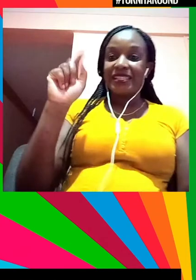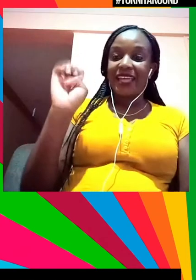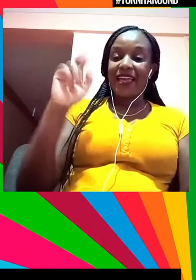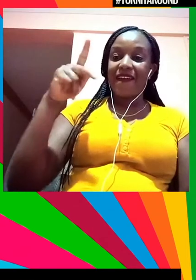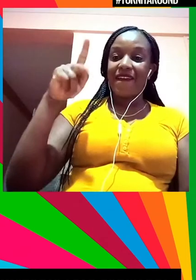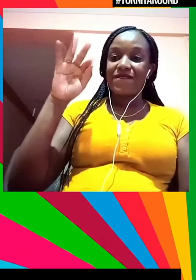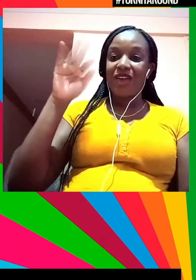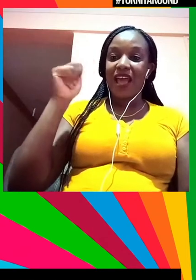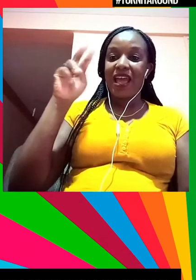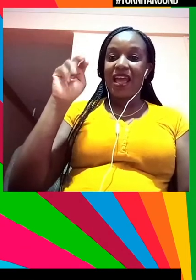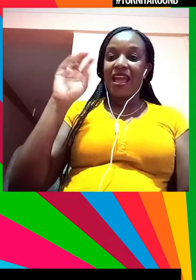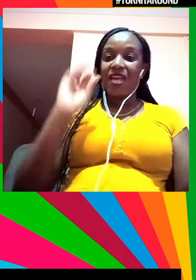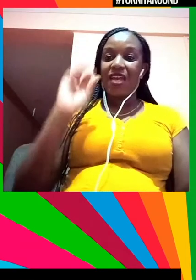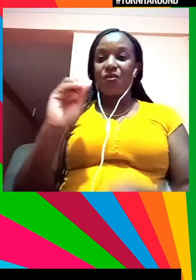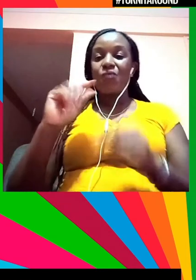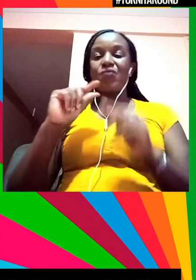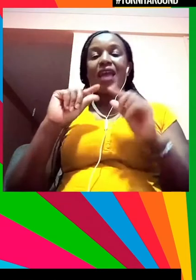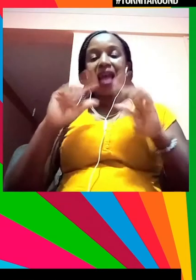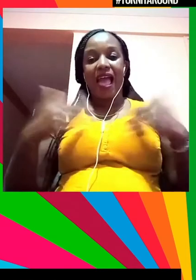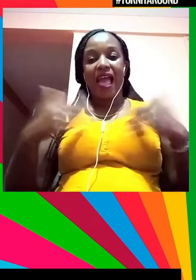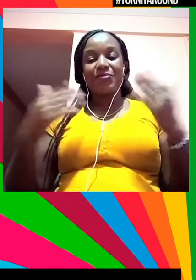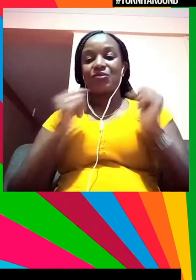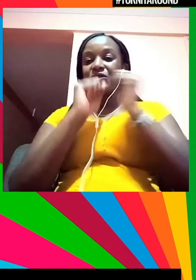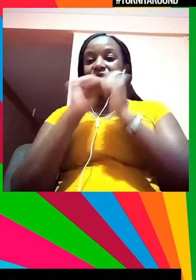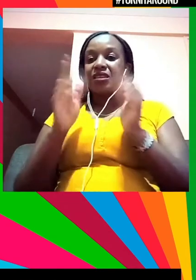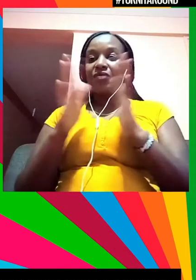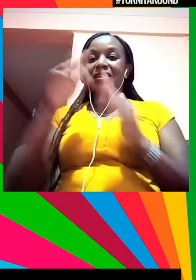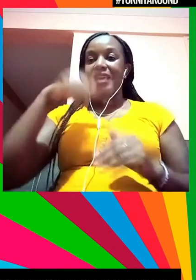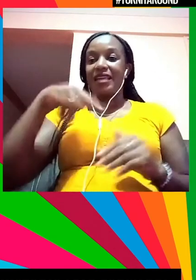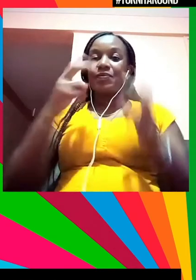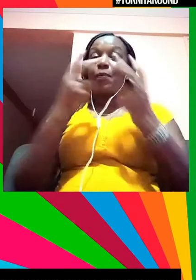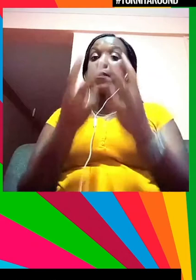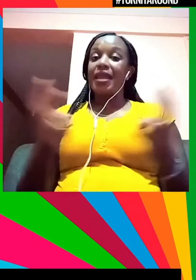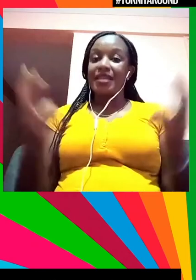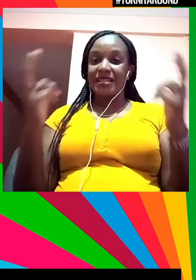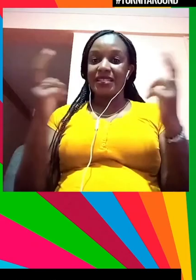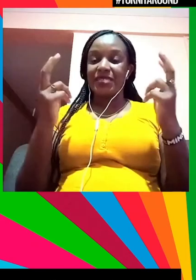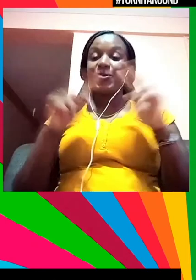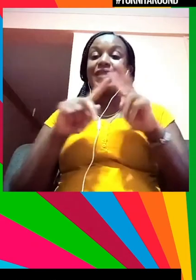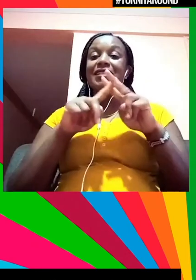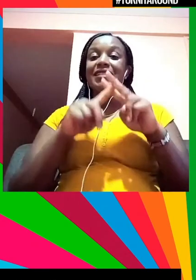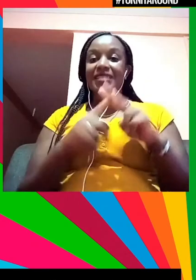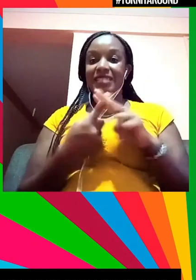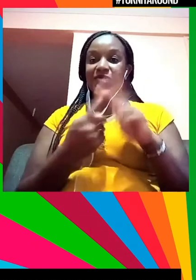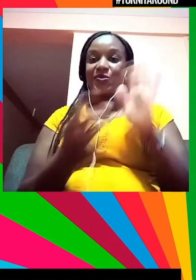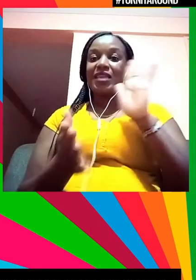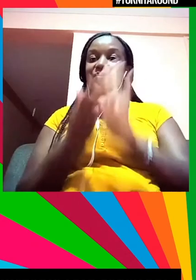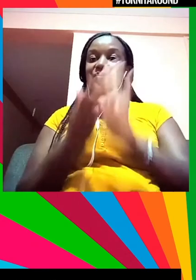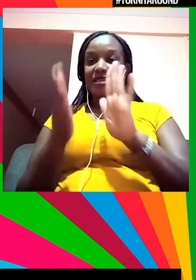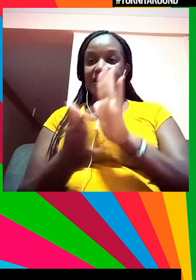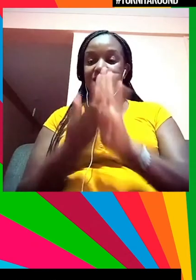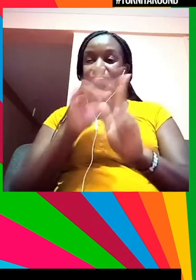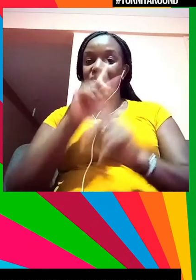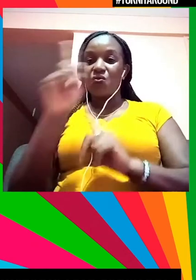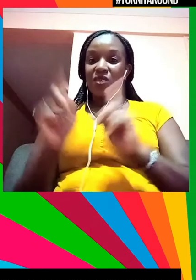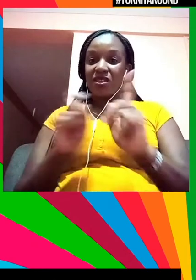placer tenerte con nosotros. Panelistas. Vamos a empezar con una pregunta rápida para todos.